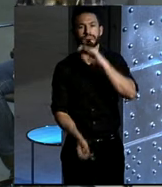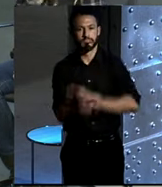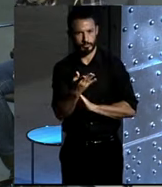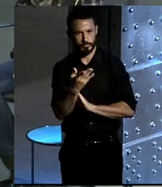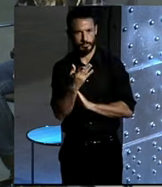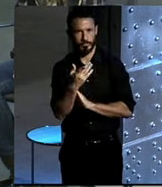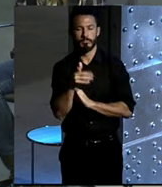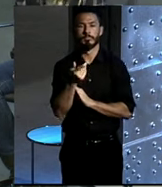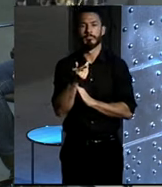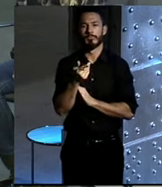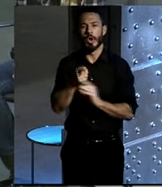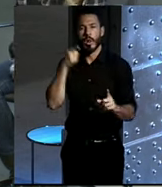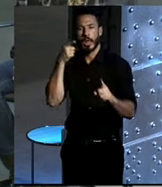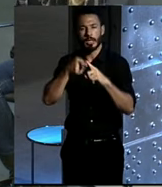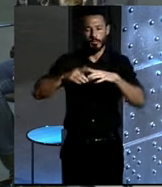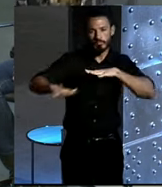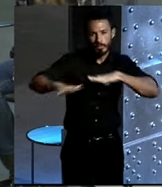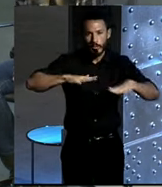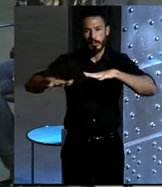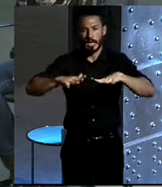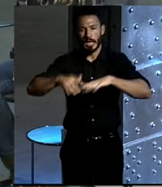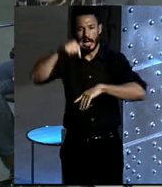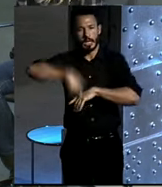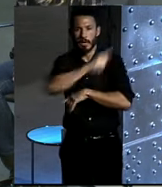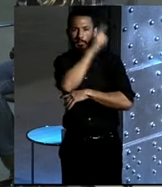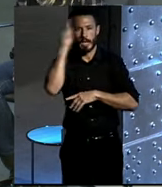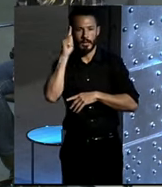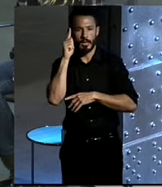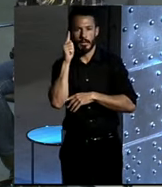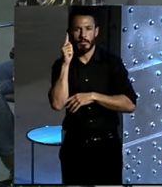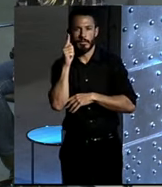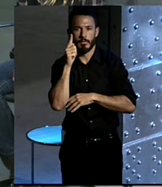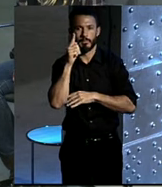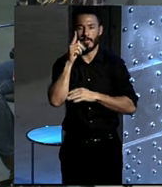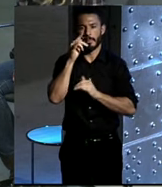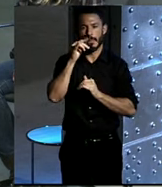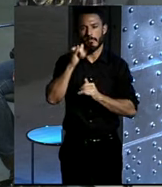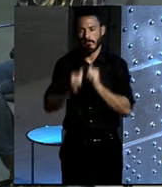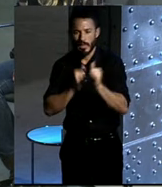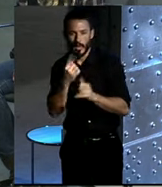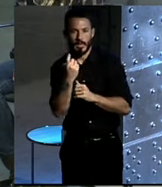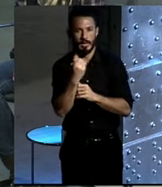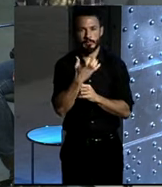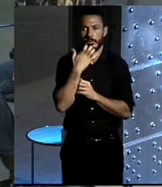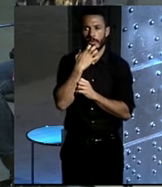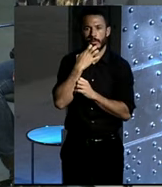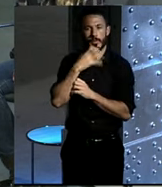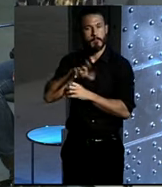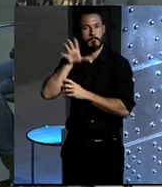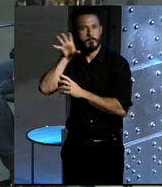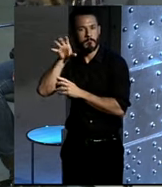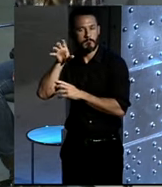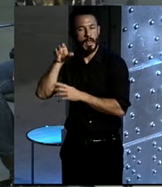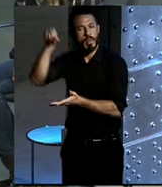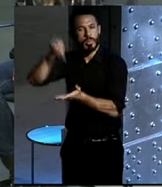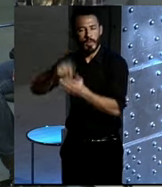que empezamos a movilizarnos, pues sobre todo porque en la ciudad de Madrid estaba muy por detrás de otras ciudades españolas y, bueno, pues había